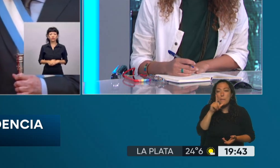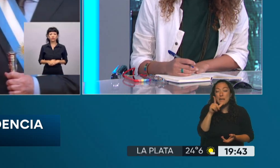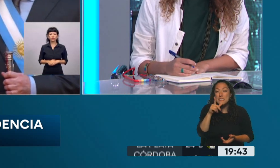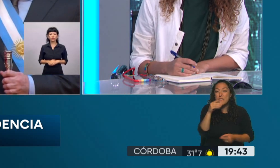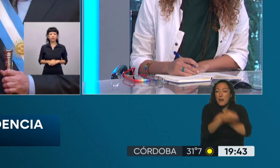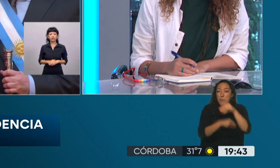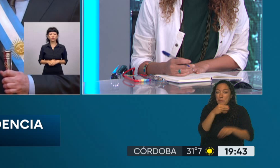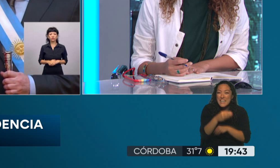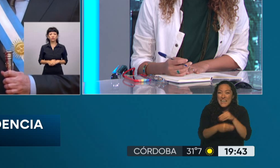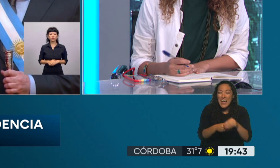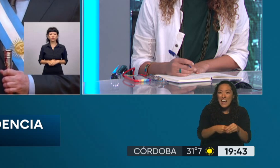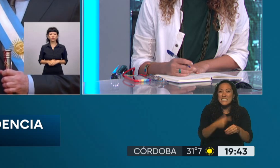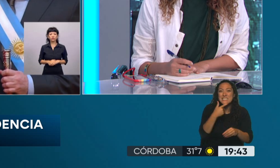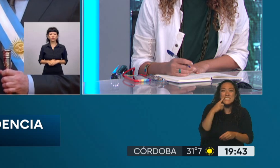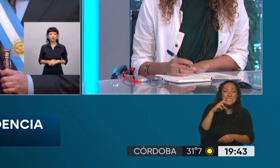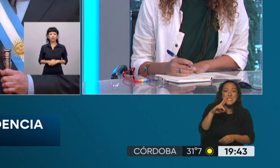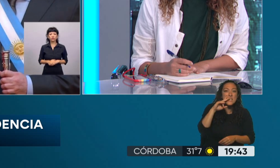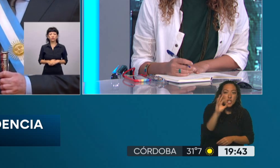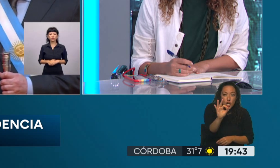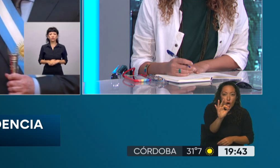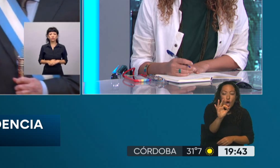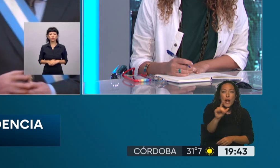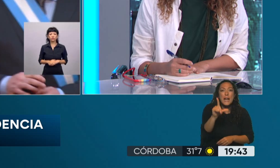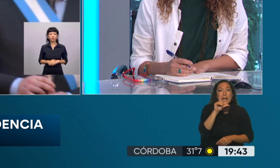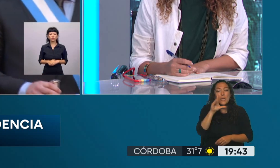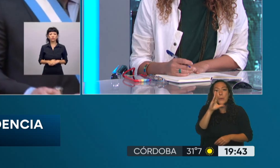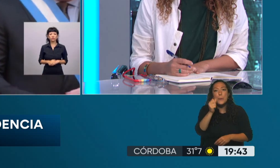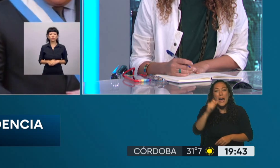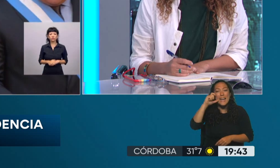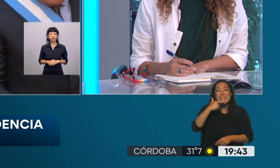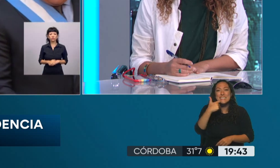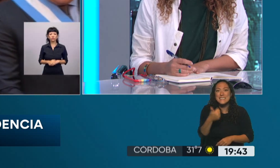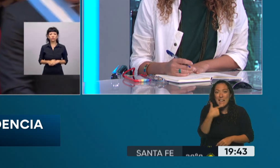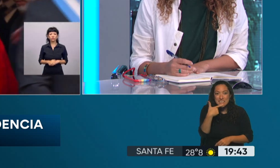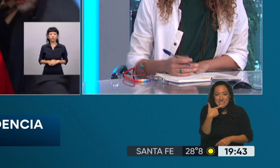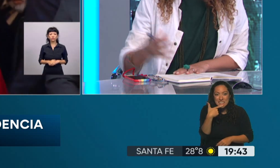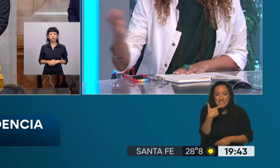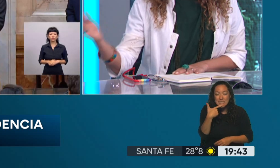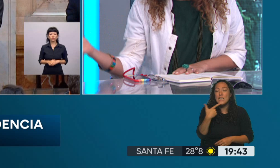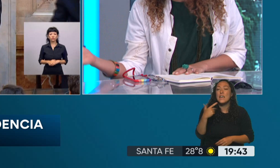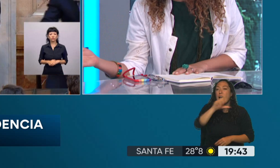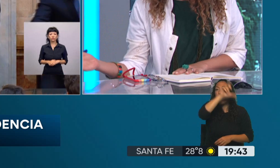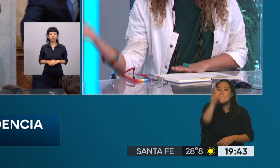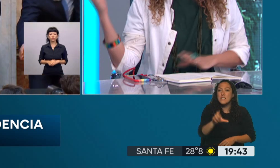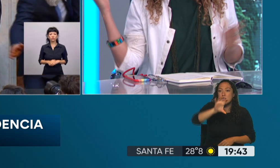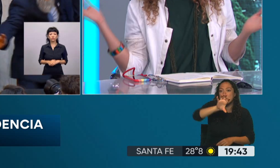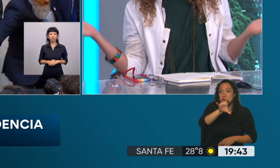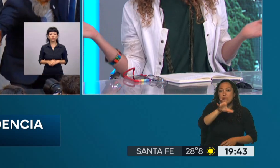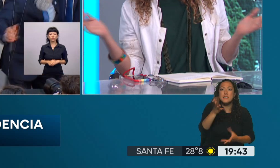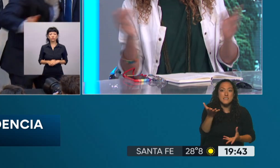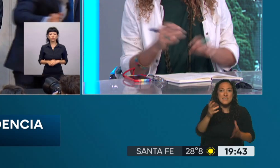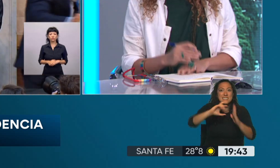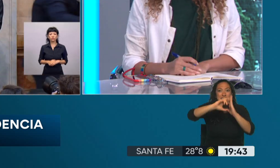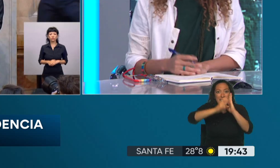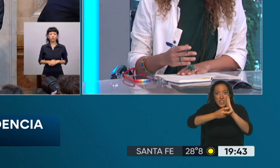que se asentaron en el centro norte de nuestro país, con diferentes tradiciones. Carlos Menem, ahora tenemos a Martín